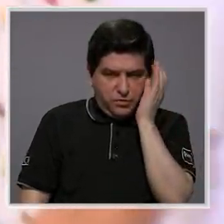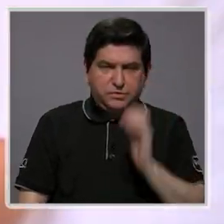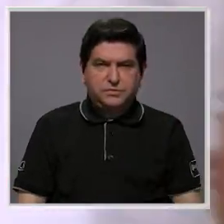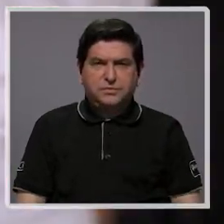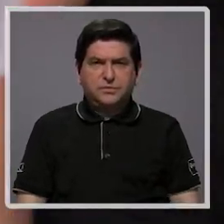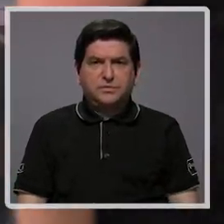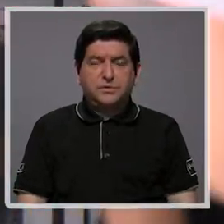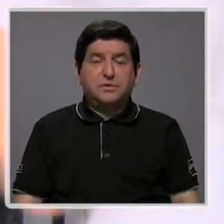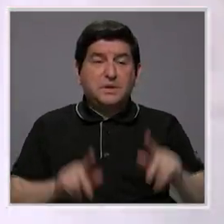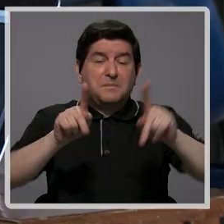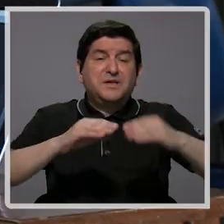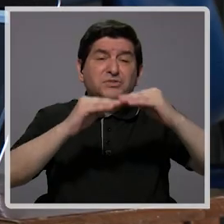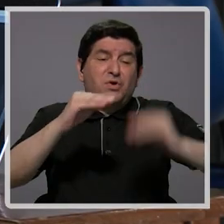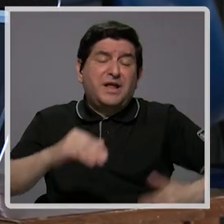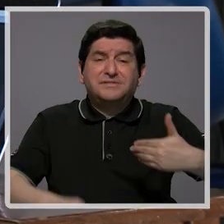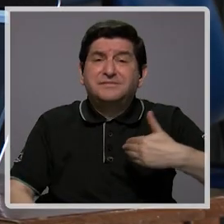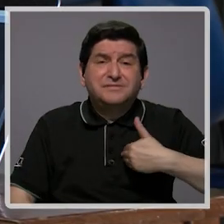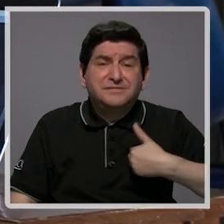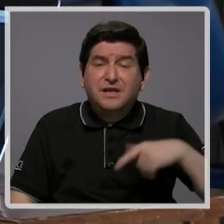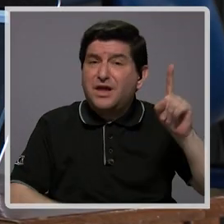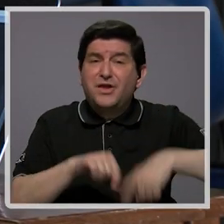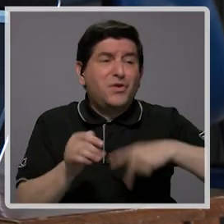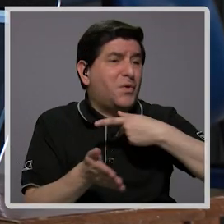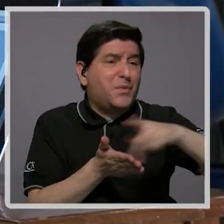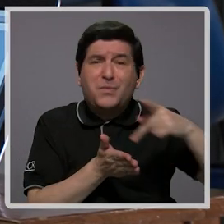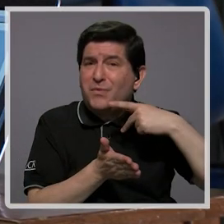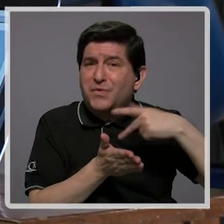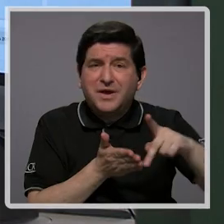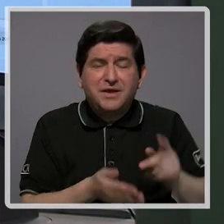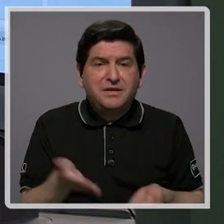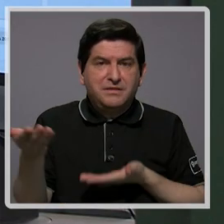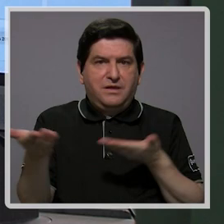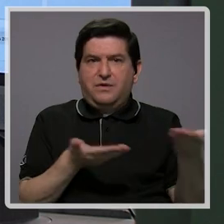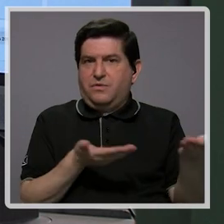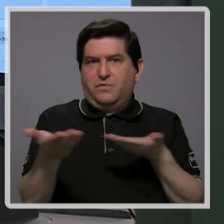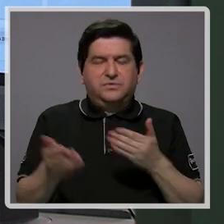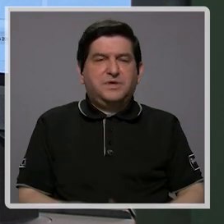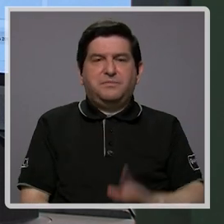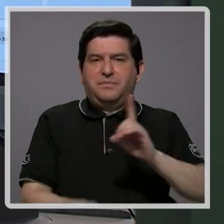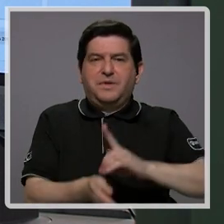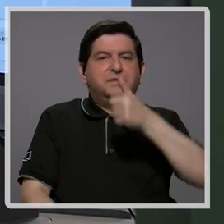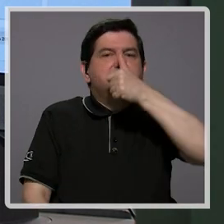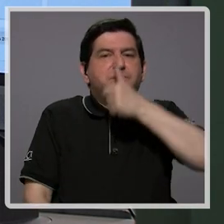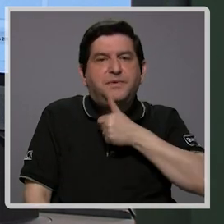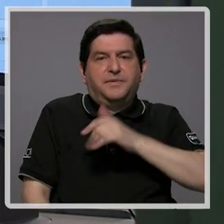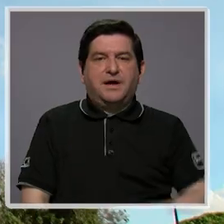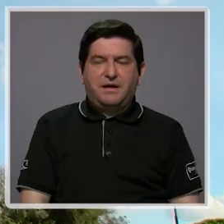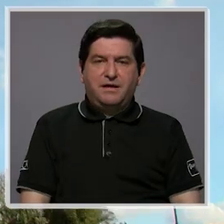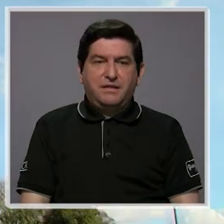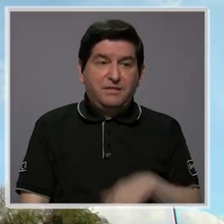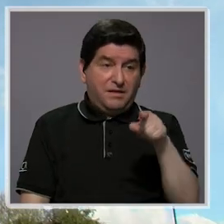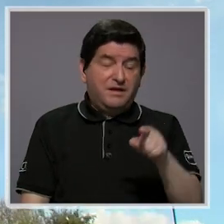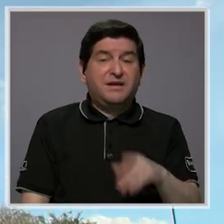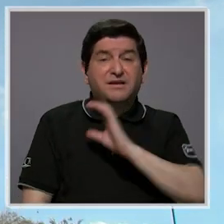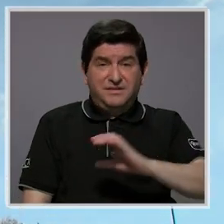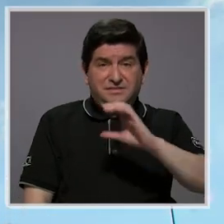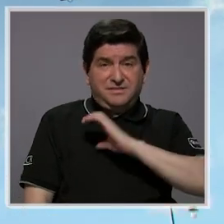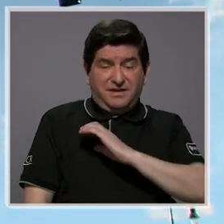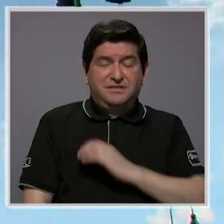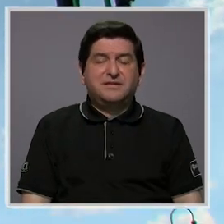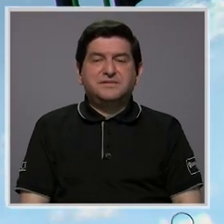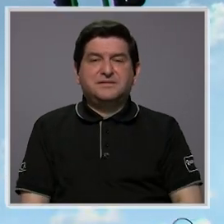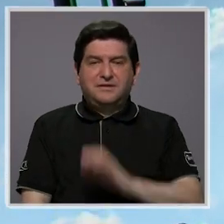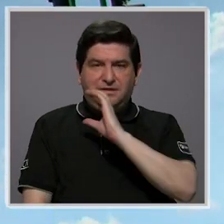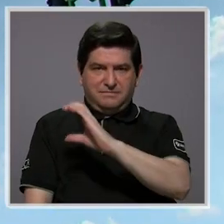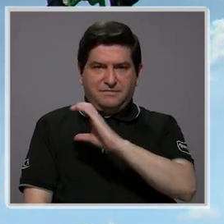menos tienen y los que no pueden pagar un servicio de medicina privada, que siempre se ha caracterizado, la caja